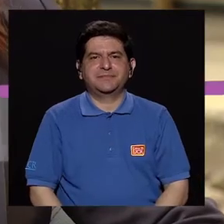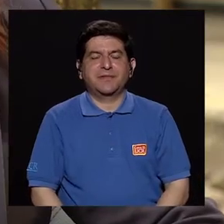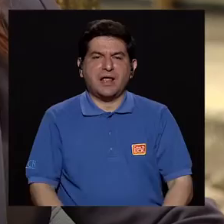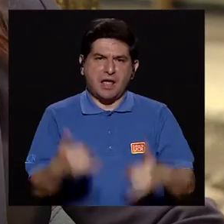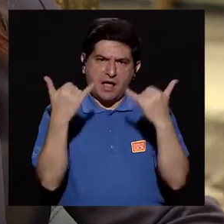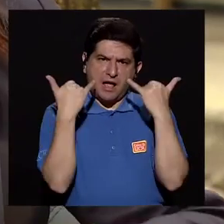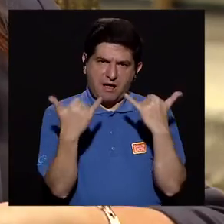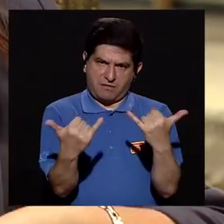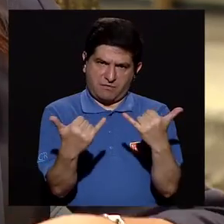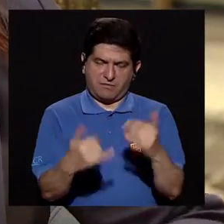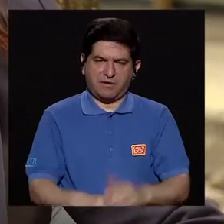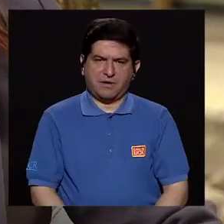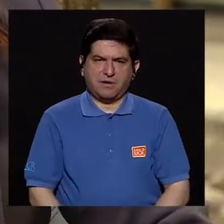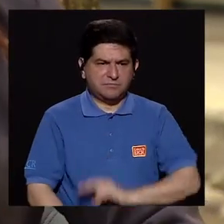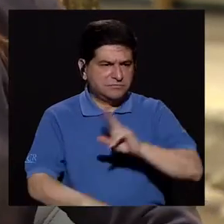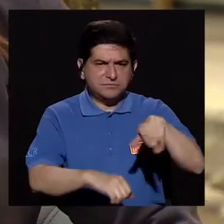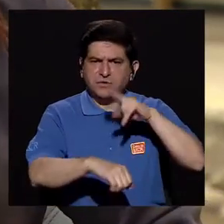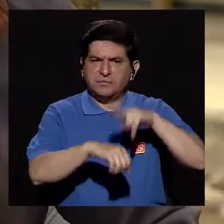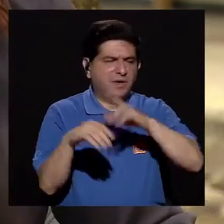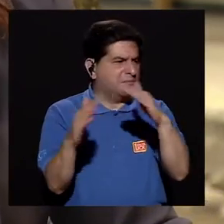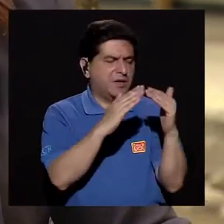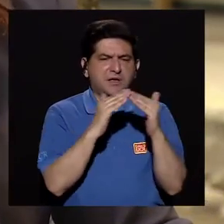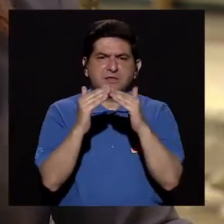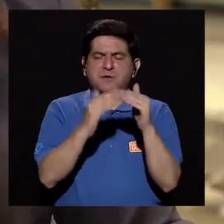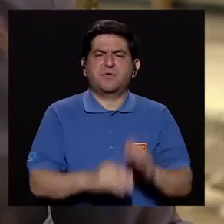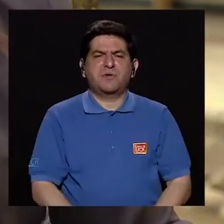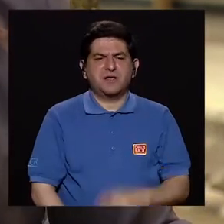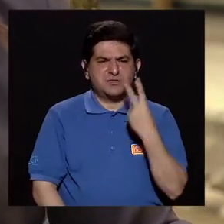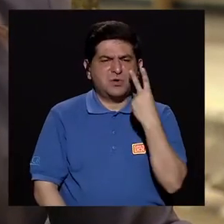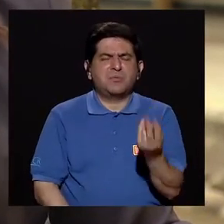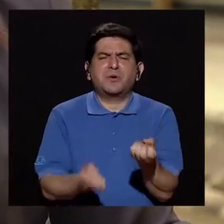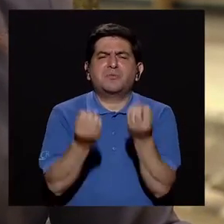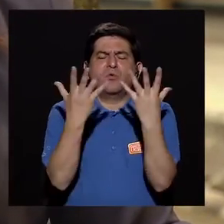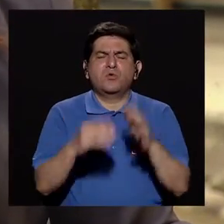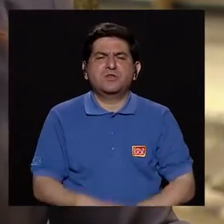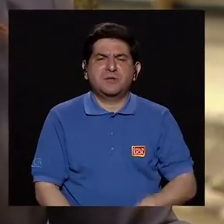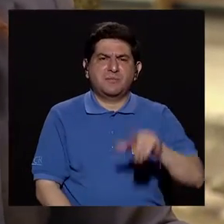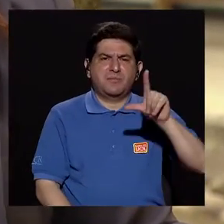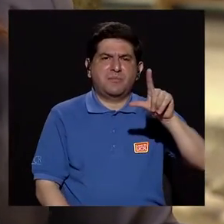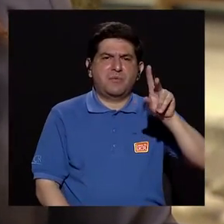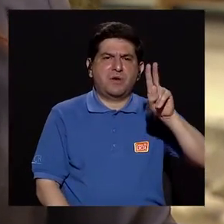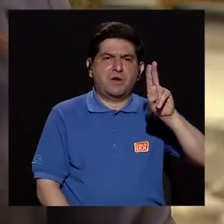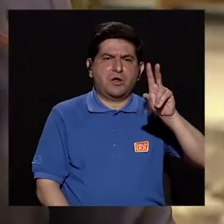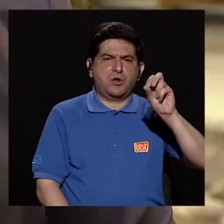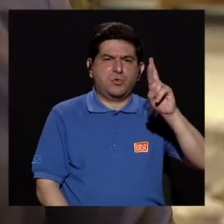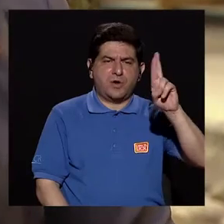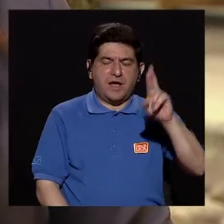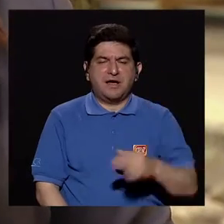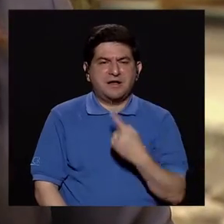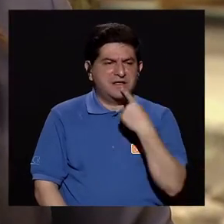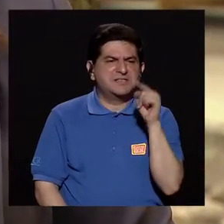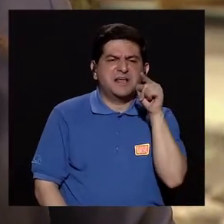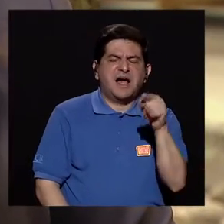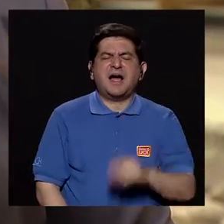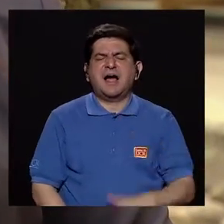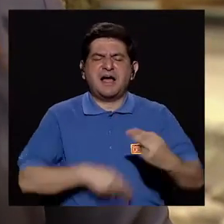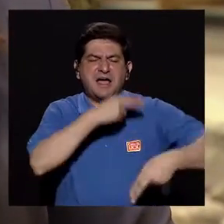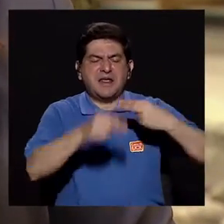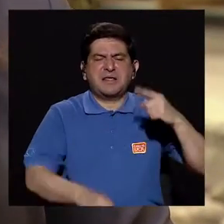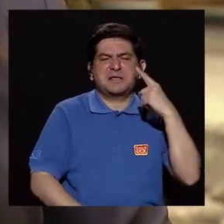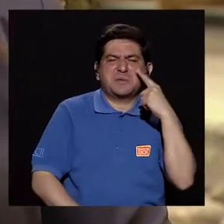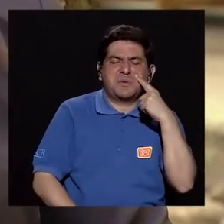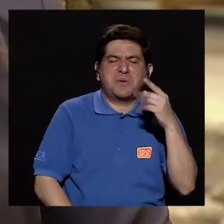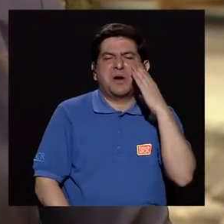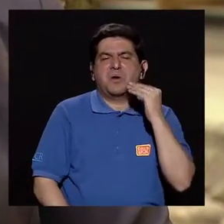Doctora, y ahora bien, cuando uno, porque es muy dado en nuestra población ver muchos lunares, ¿verdad? Y a veces hasta como que es signo de orgullo. Yo es de mi papá o es de mi